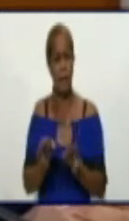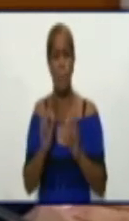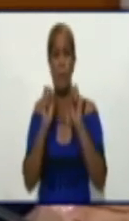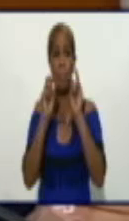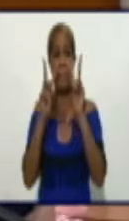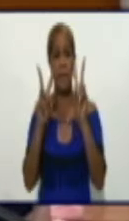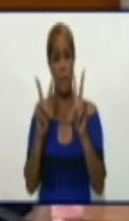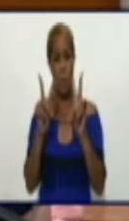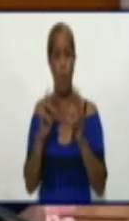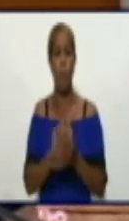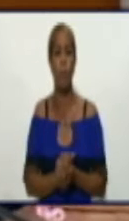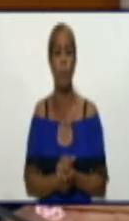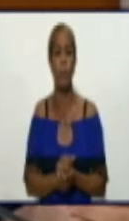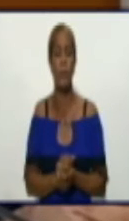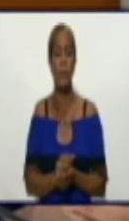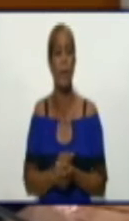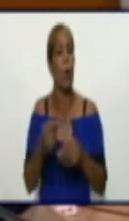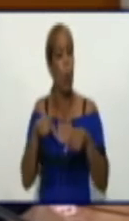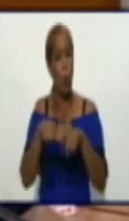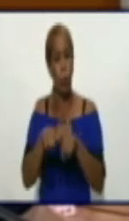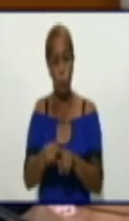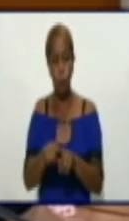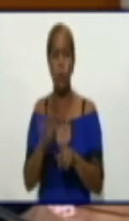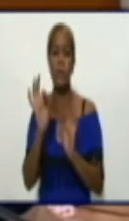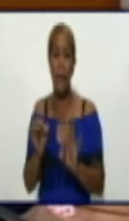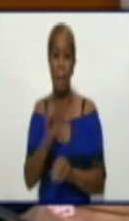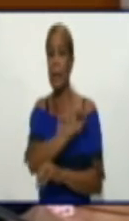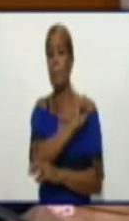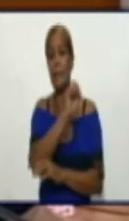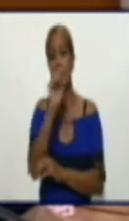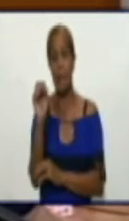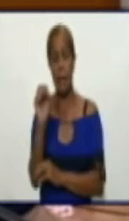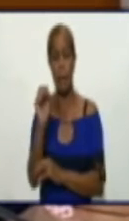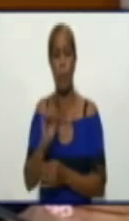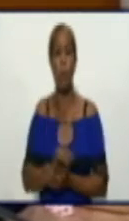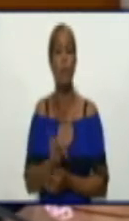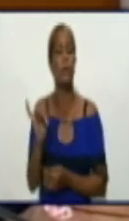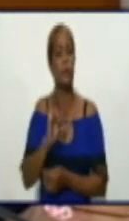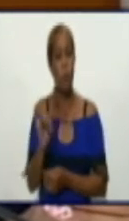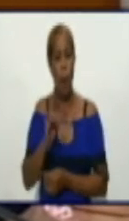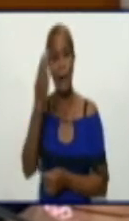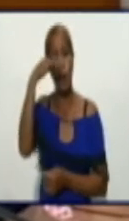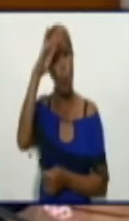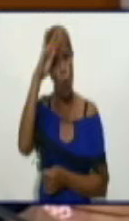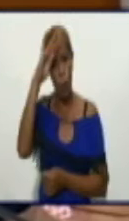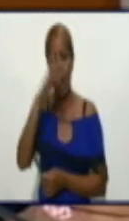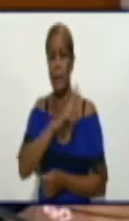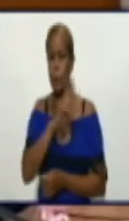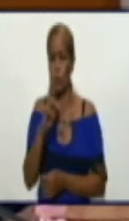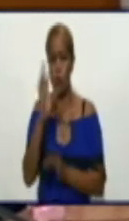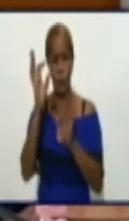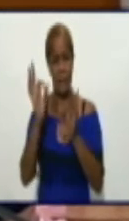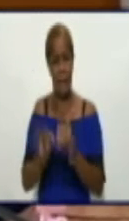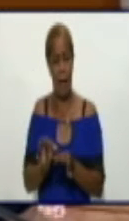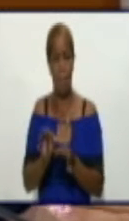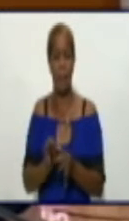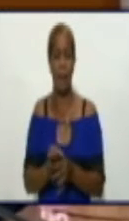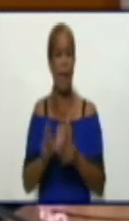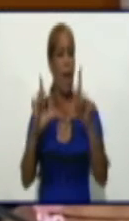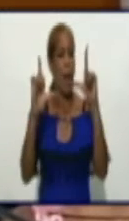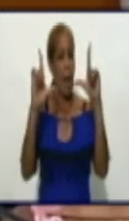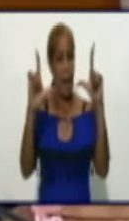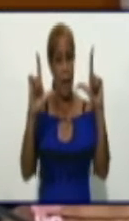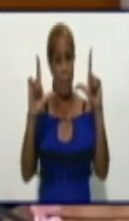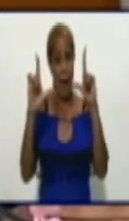Numeral Unidos Venceremos, Numeral Cuba Salva, Numeral Cuba Revolución Siempre. Además, estaremos